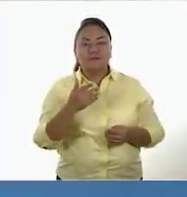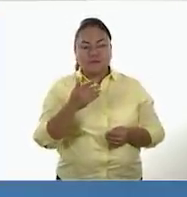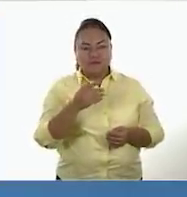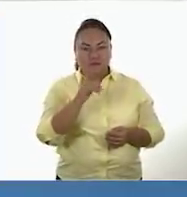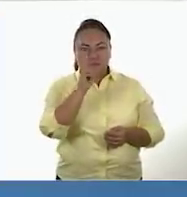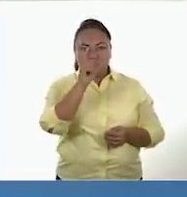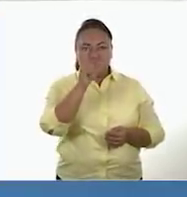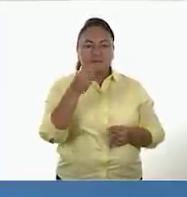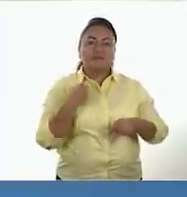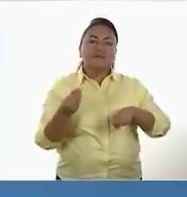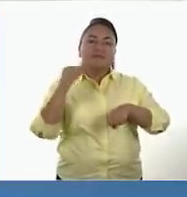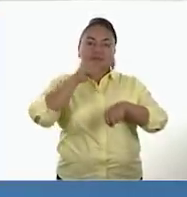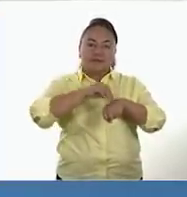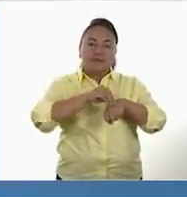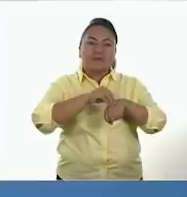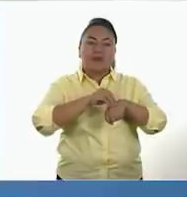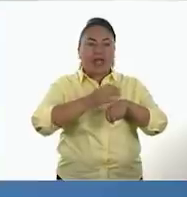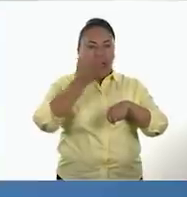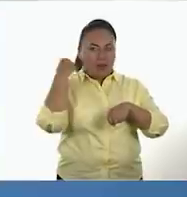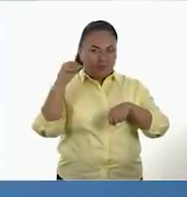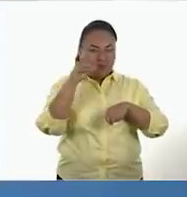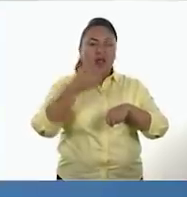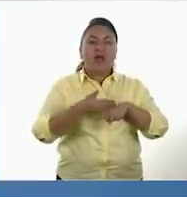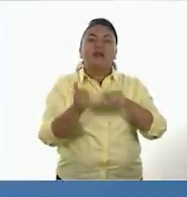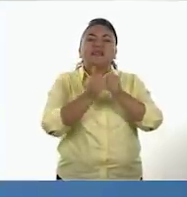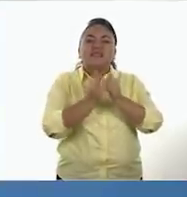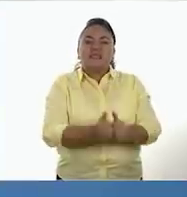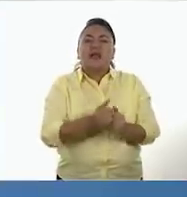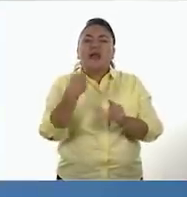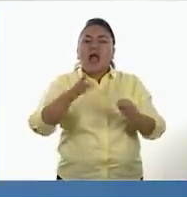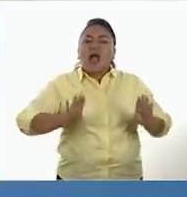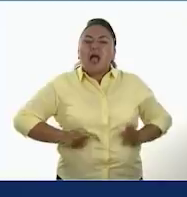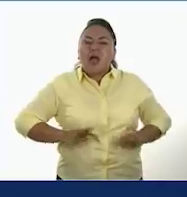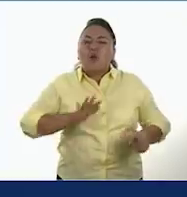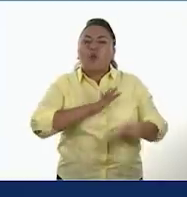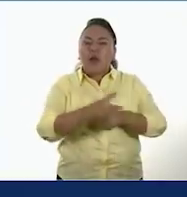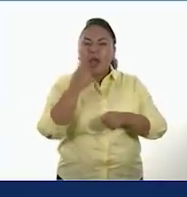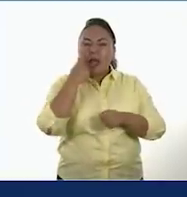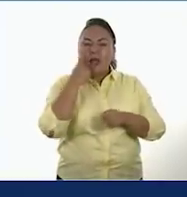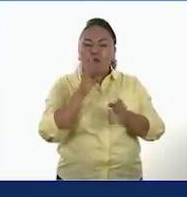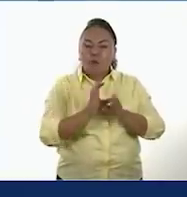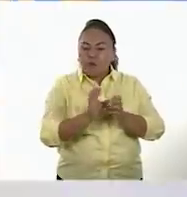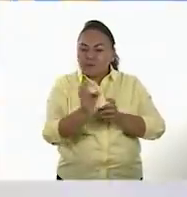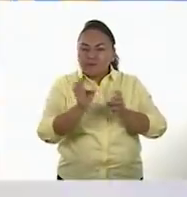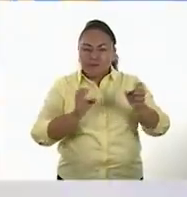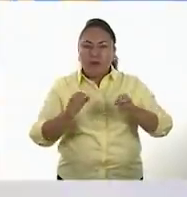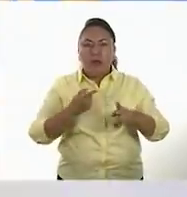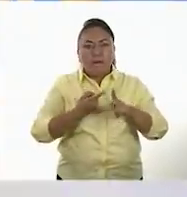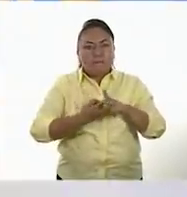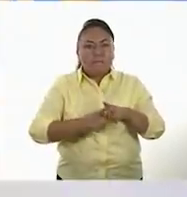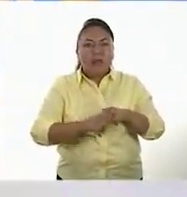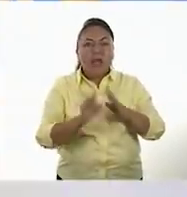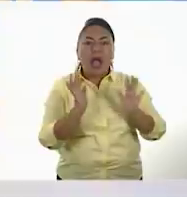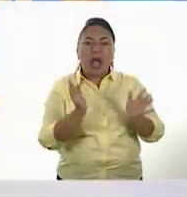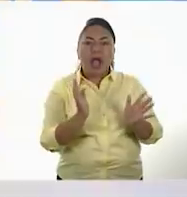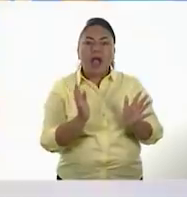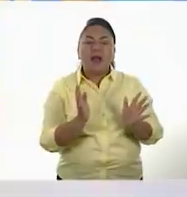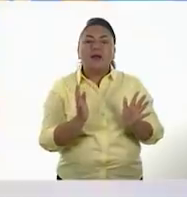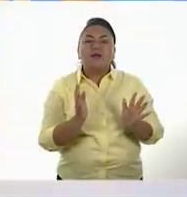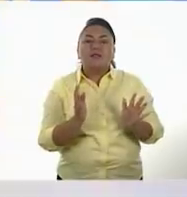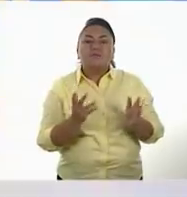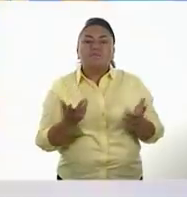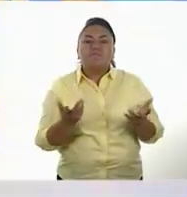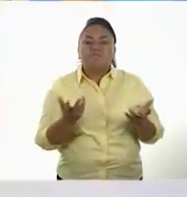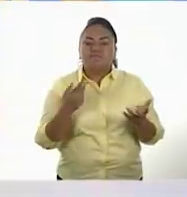ahora, vamos a agregar a los sedentarios, ¿cuál era su organización social? Aquí vamos a ver que empezaba ya a haber cierto tipo de